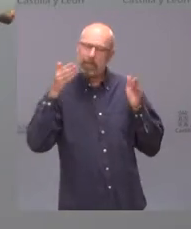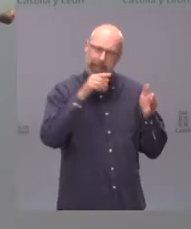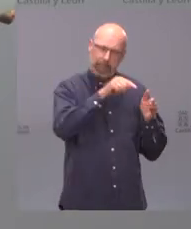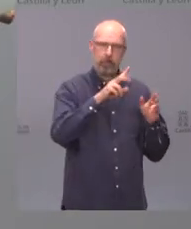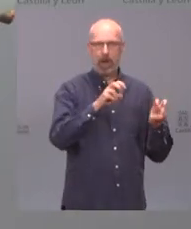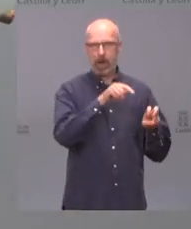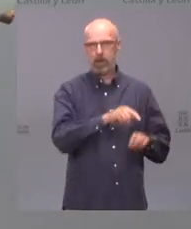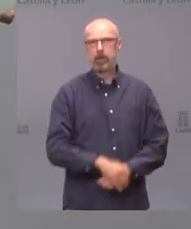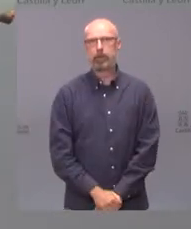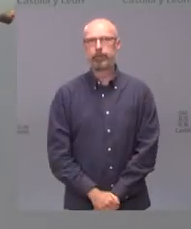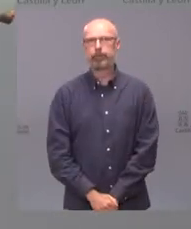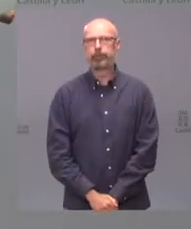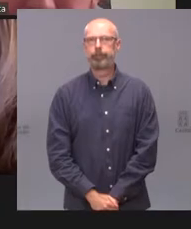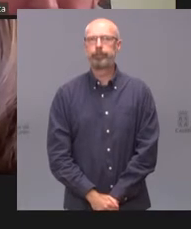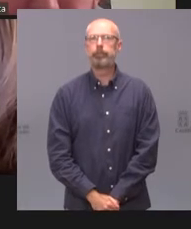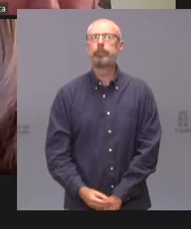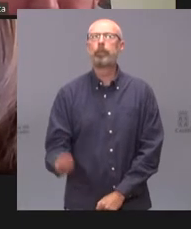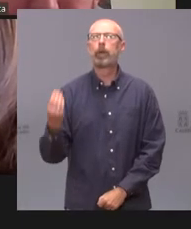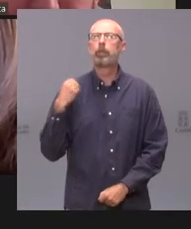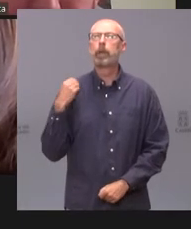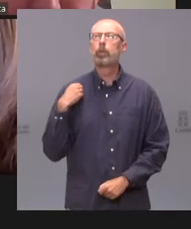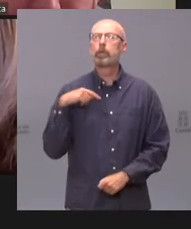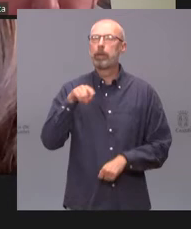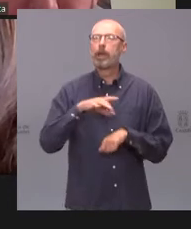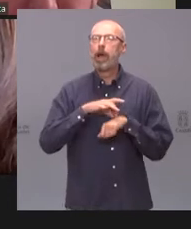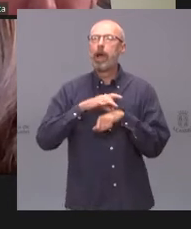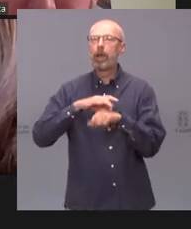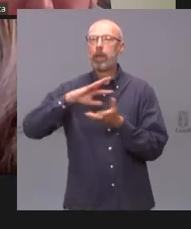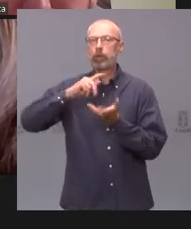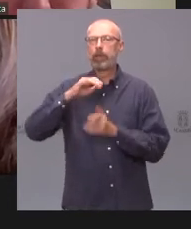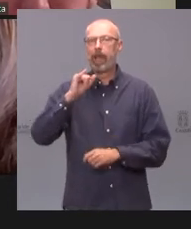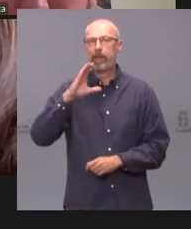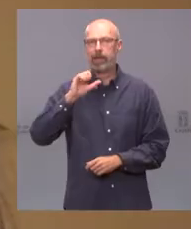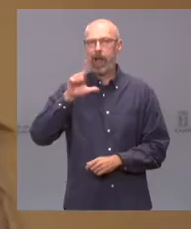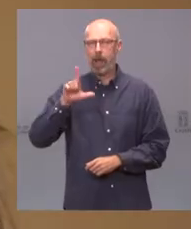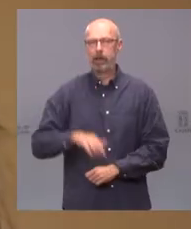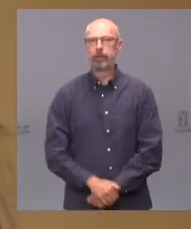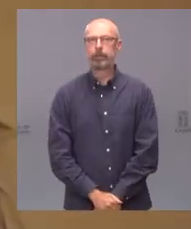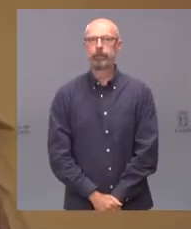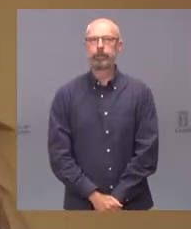quien pregunta ahora es visitación Andrés de la agencia de noticias y cal Bisi cuando quieras